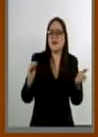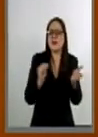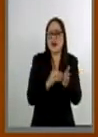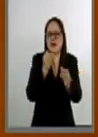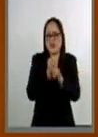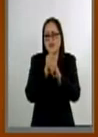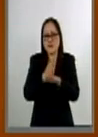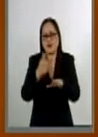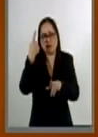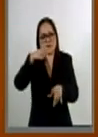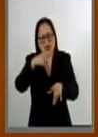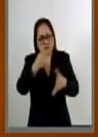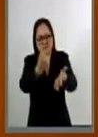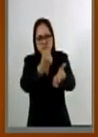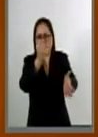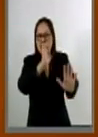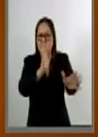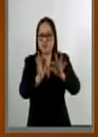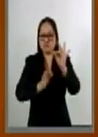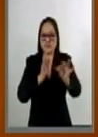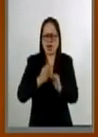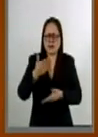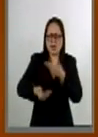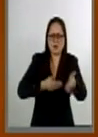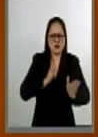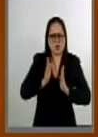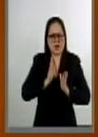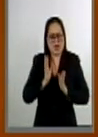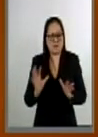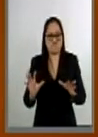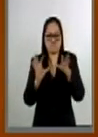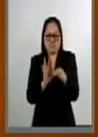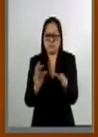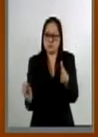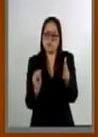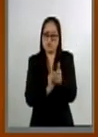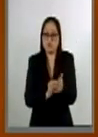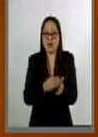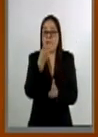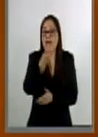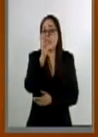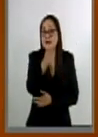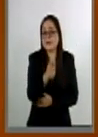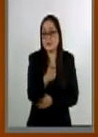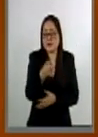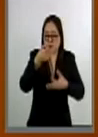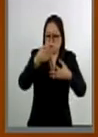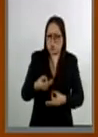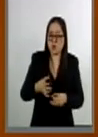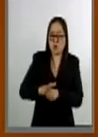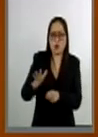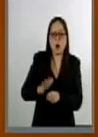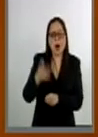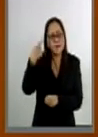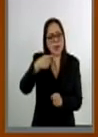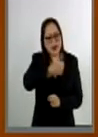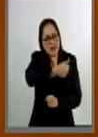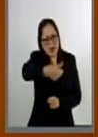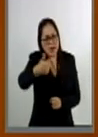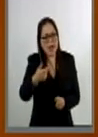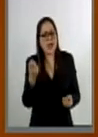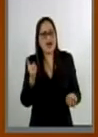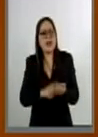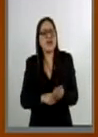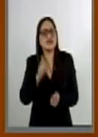a la acreditación del cumplimiento del servicio militar. Este documento oficial de identificación lo